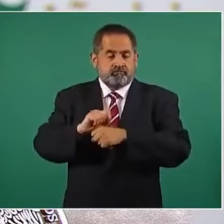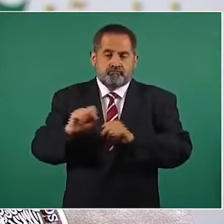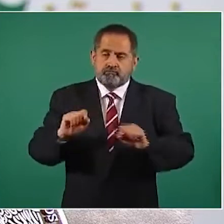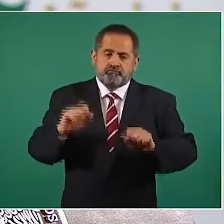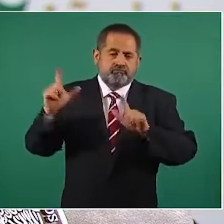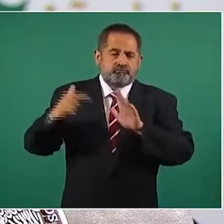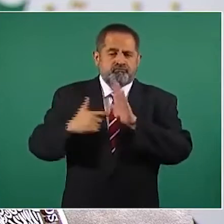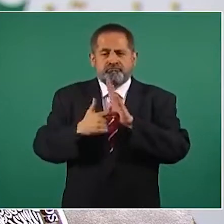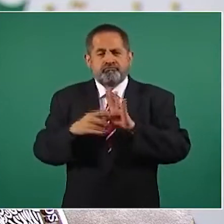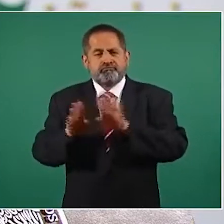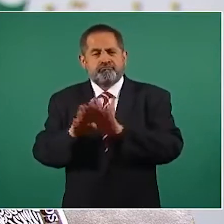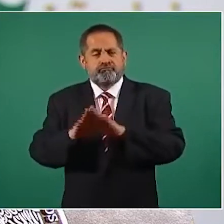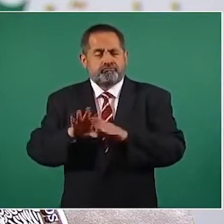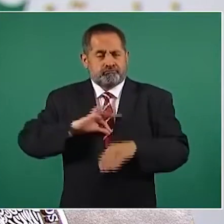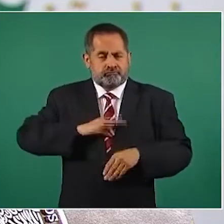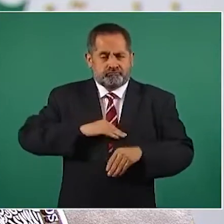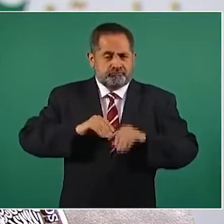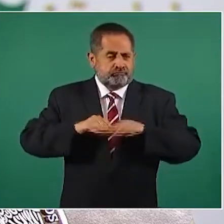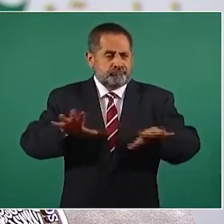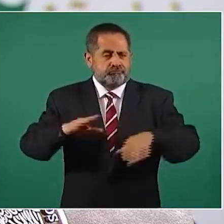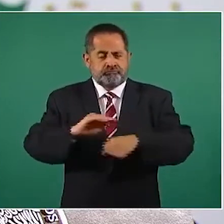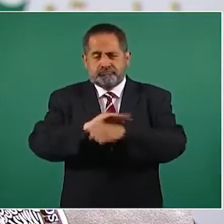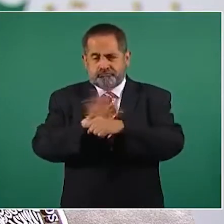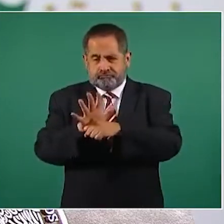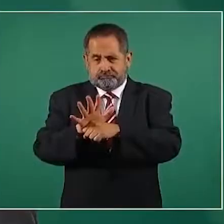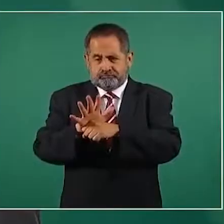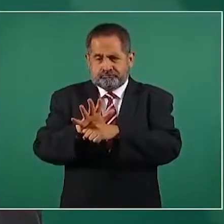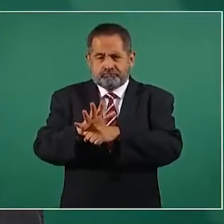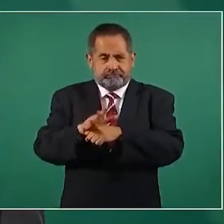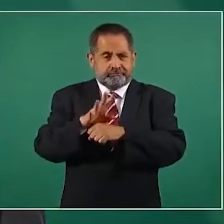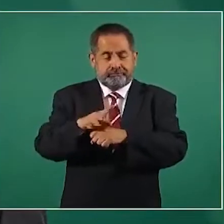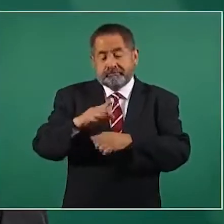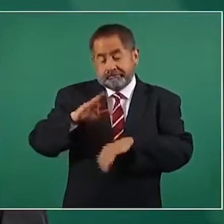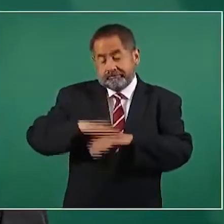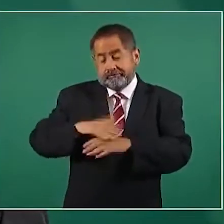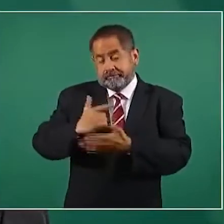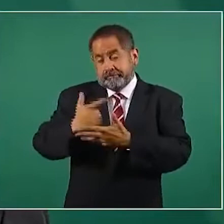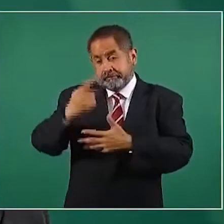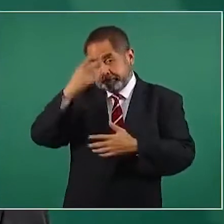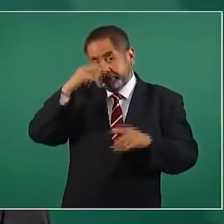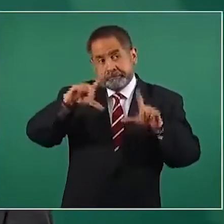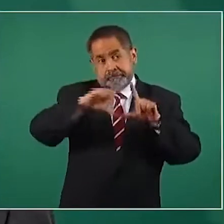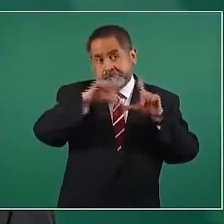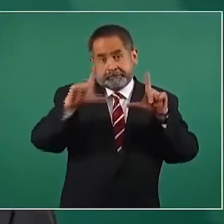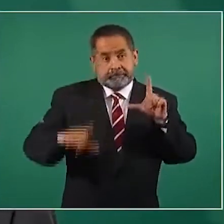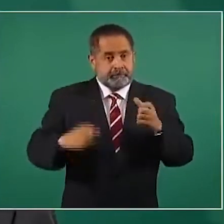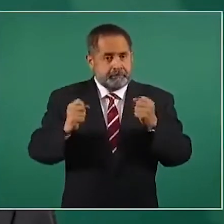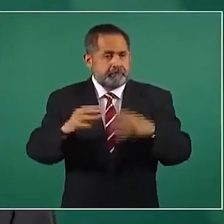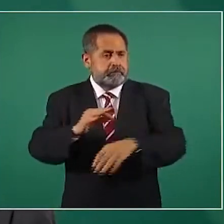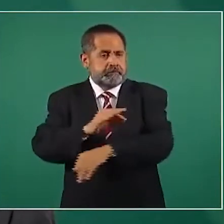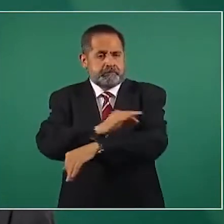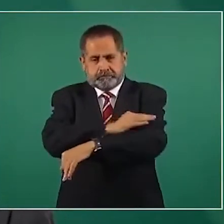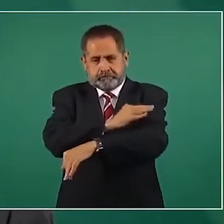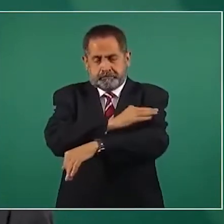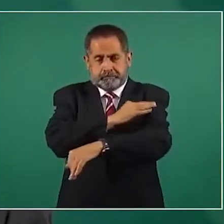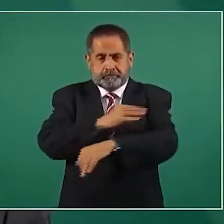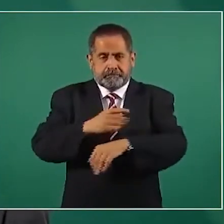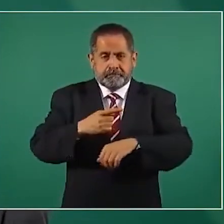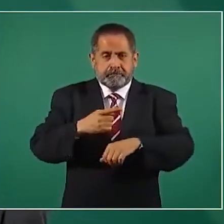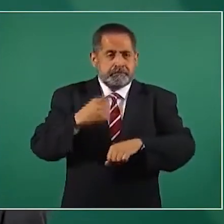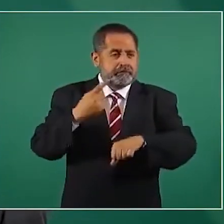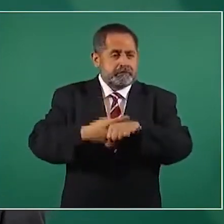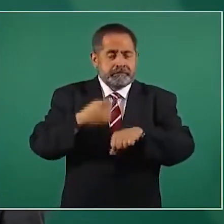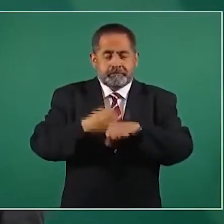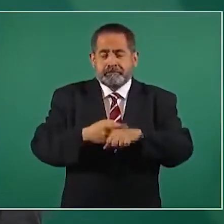cómo la epidemia de COVID-19 en México, país con alta cobertura de vacunación, ya no es una epidemia tan